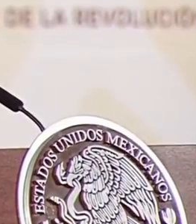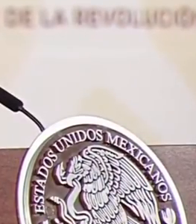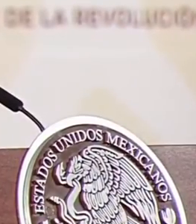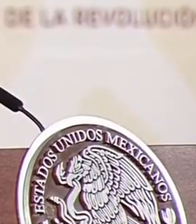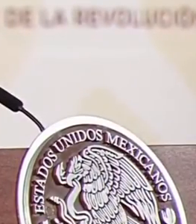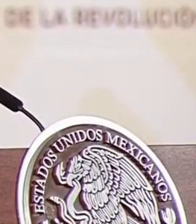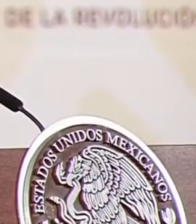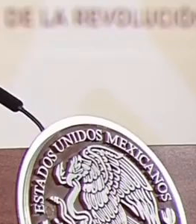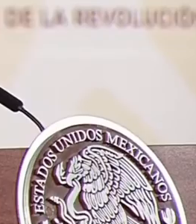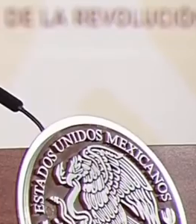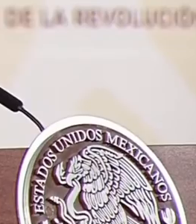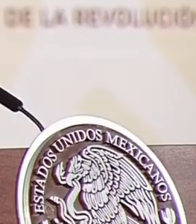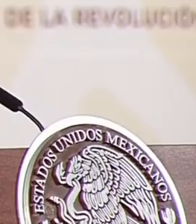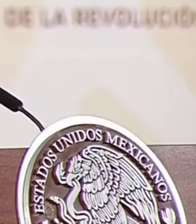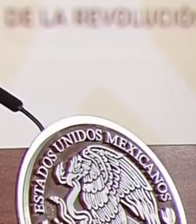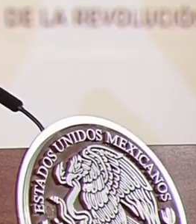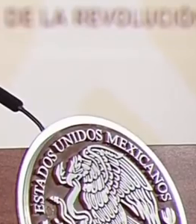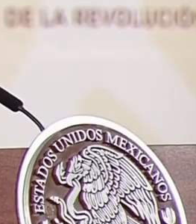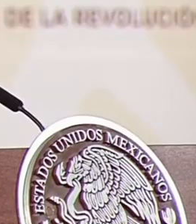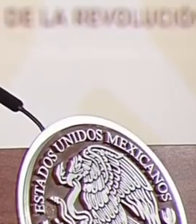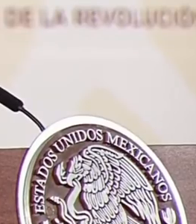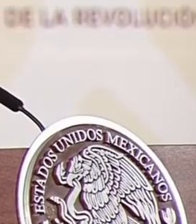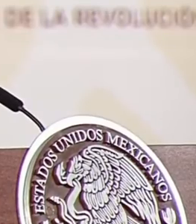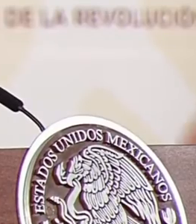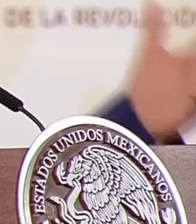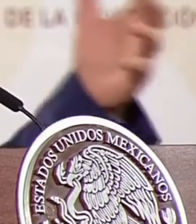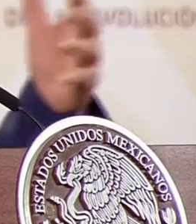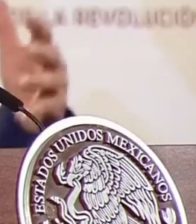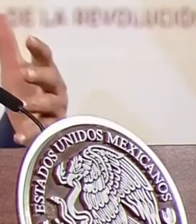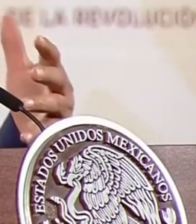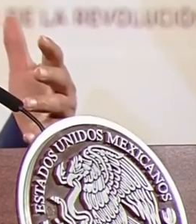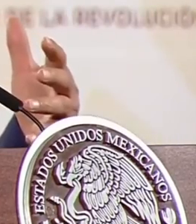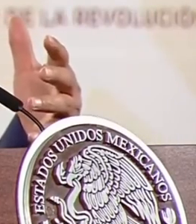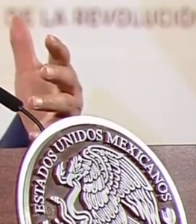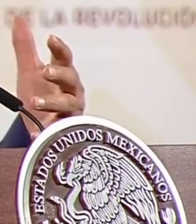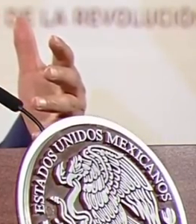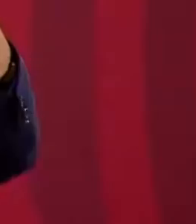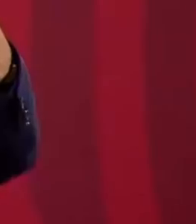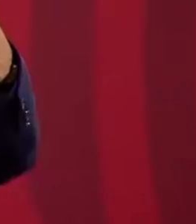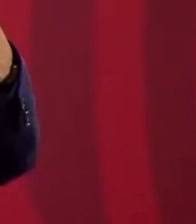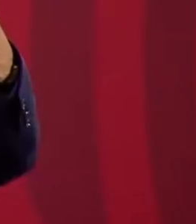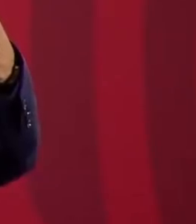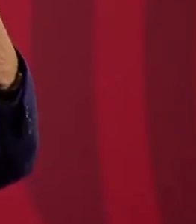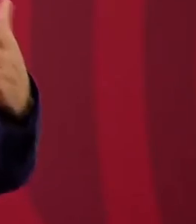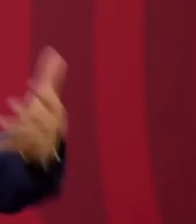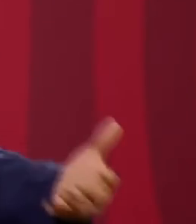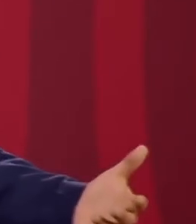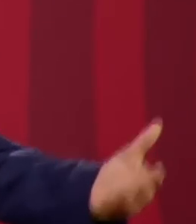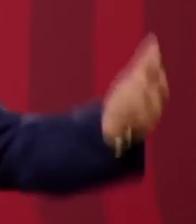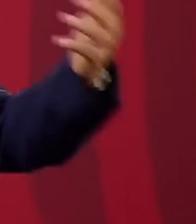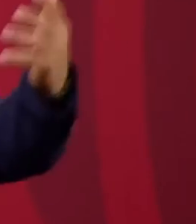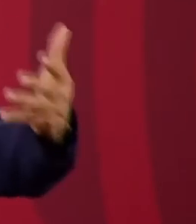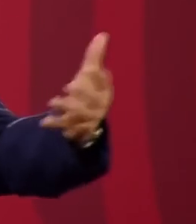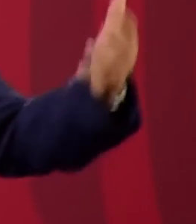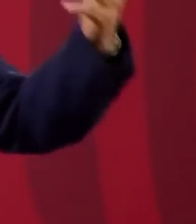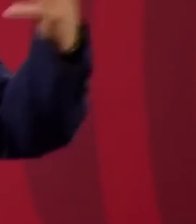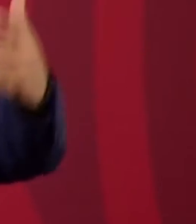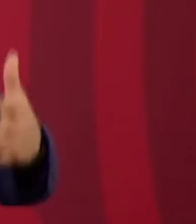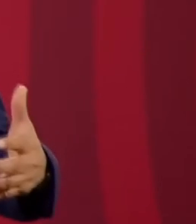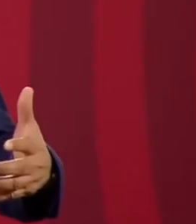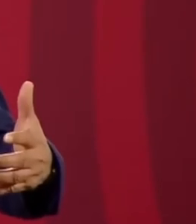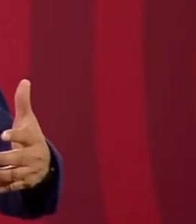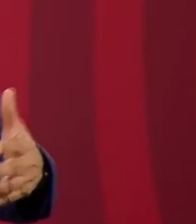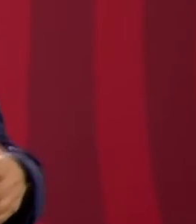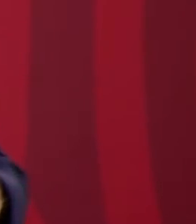en la relación de los países de